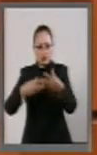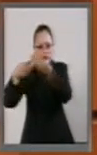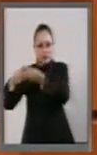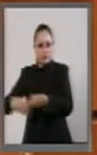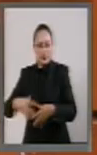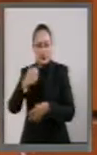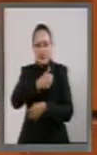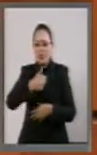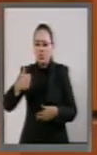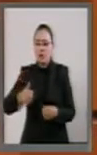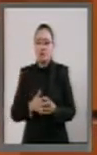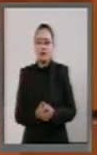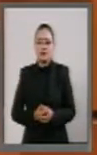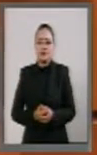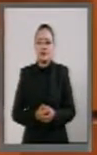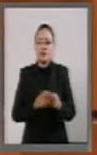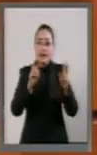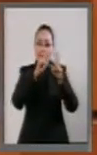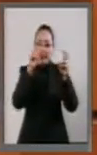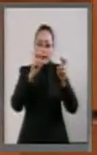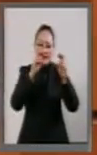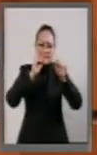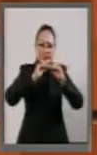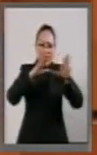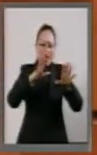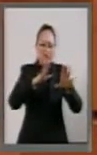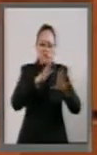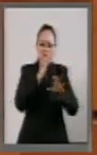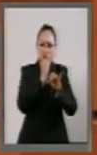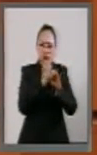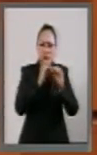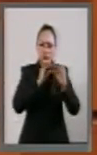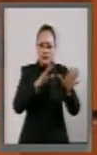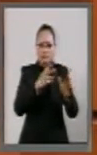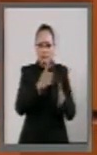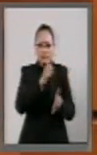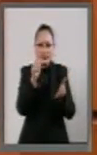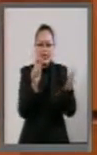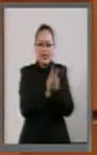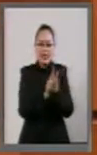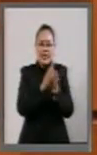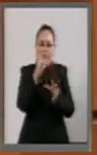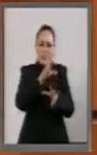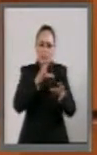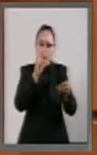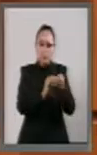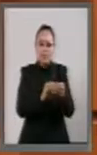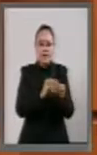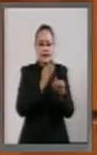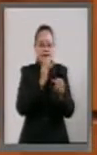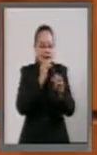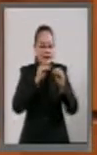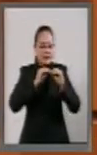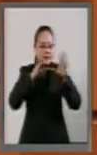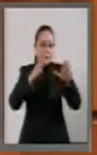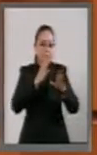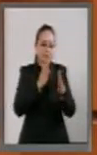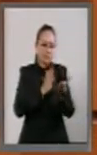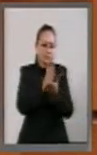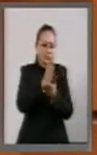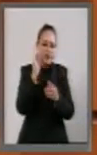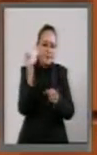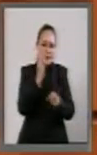En materia de transparencia, la Ley General de Transparencia y la Ley Federal de